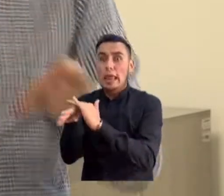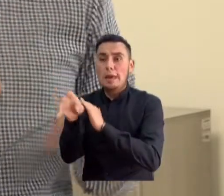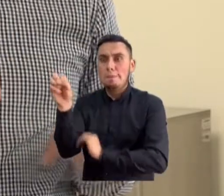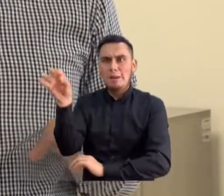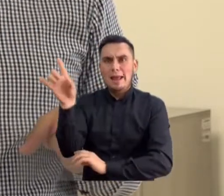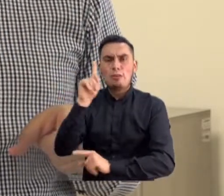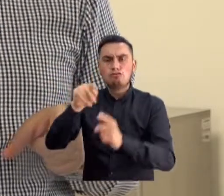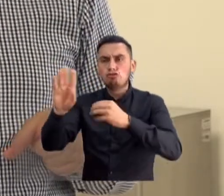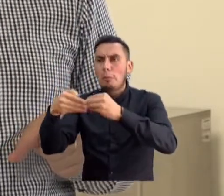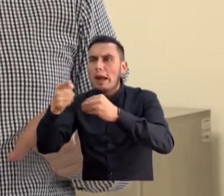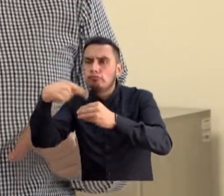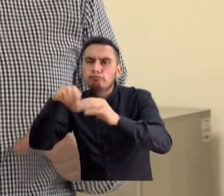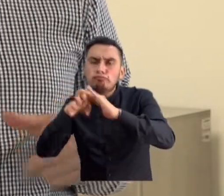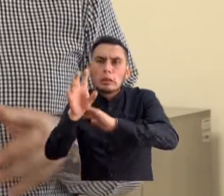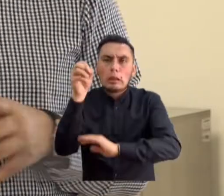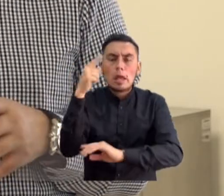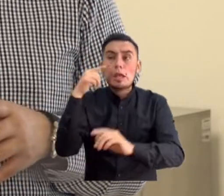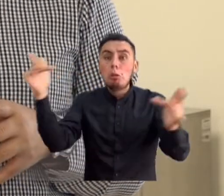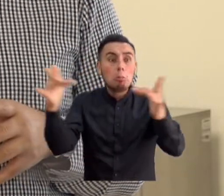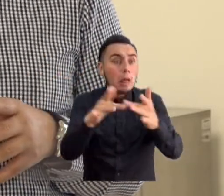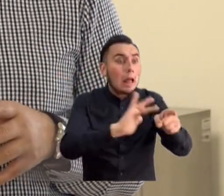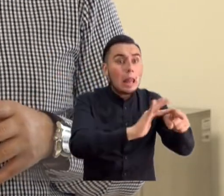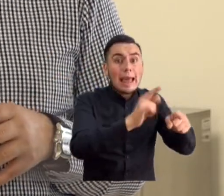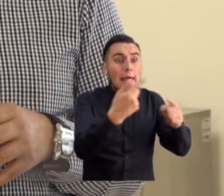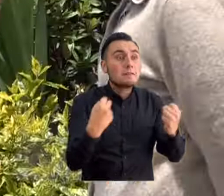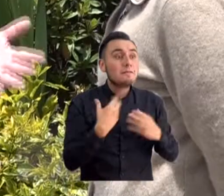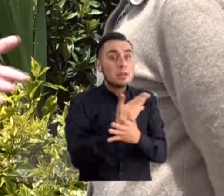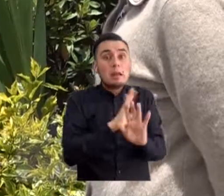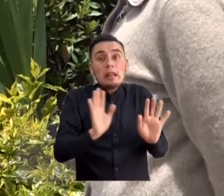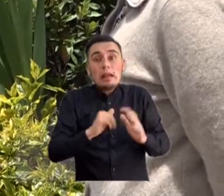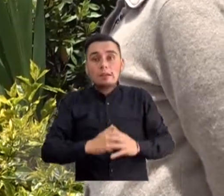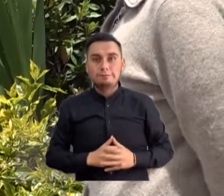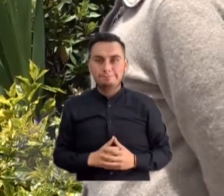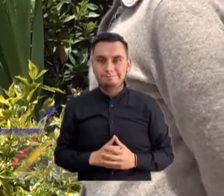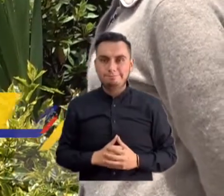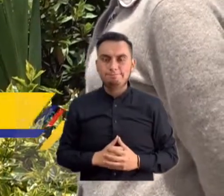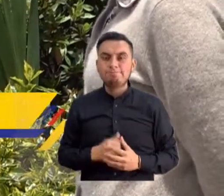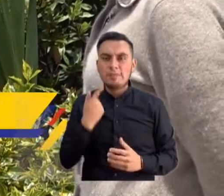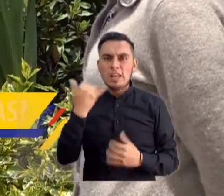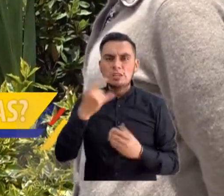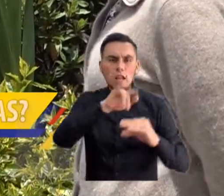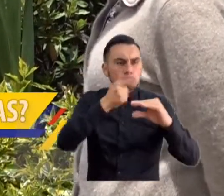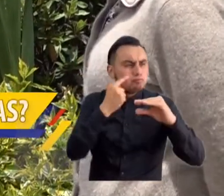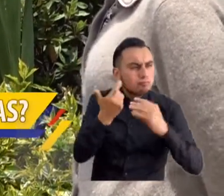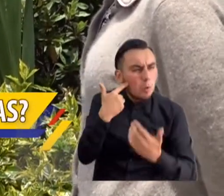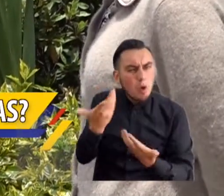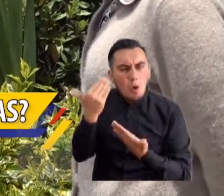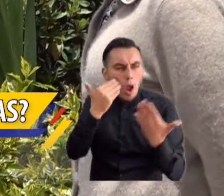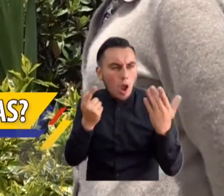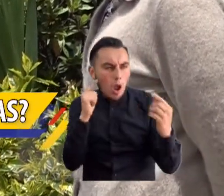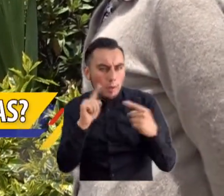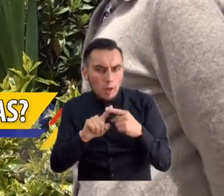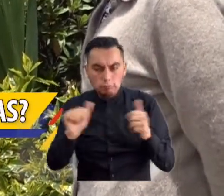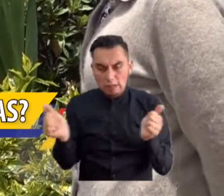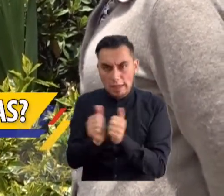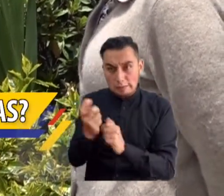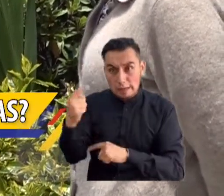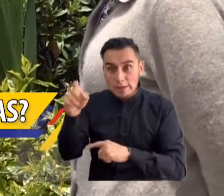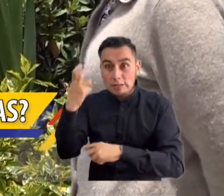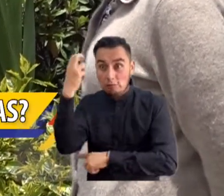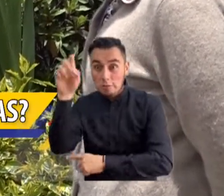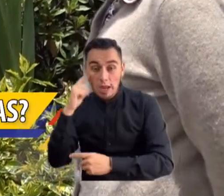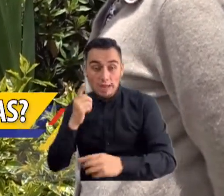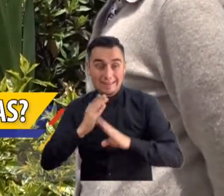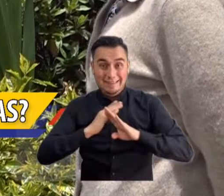y cuentas de ahorro programado que no han sido destinados para las víctimas. La Contraloría General de la República continuará con la Procuraduría